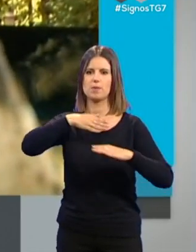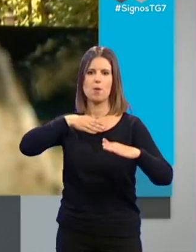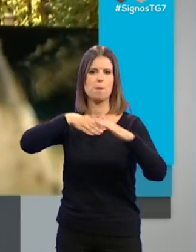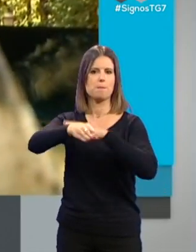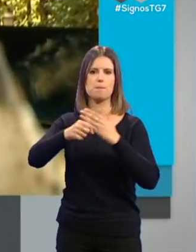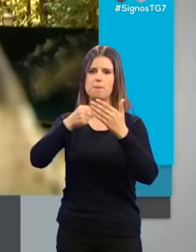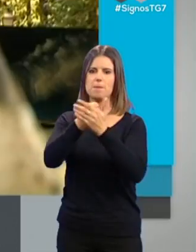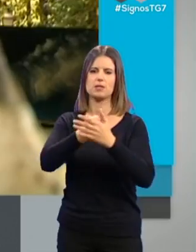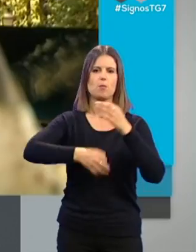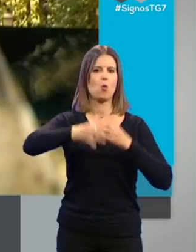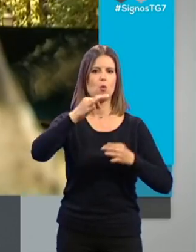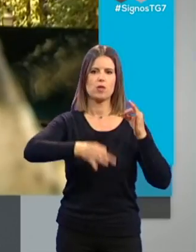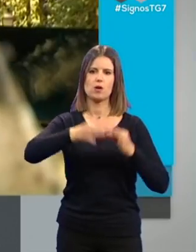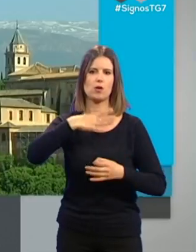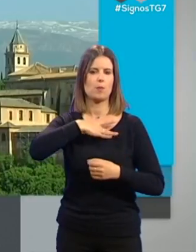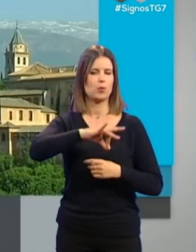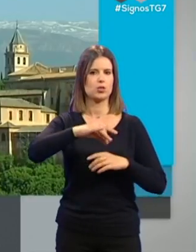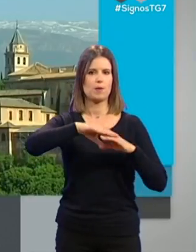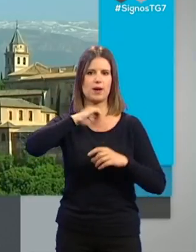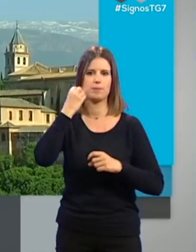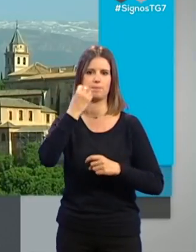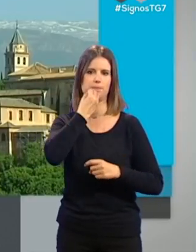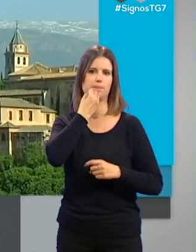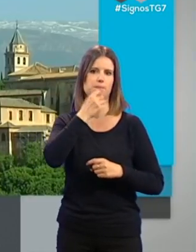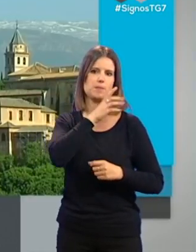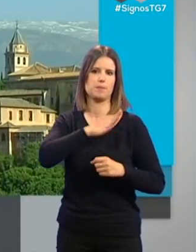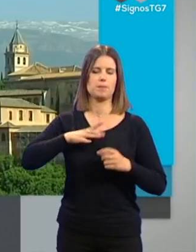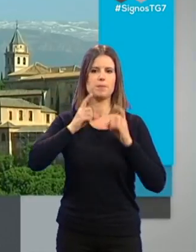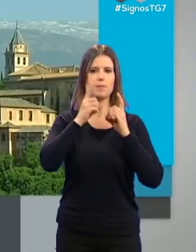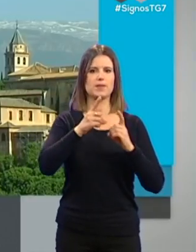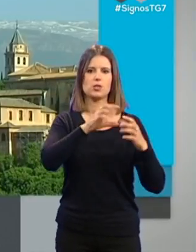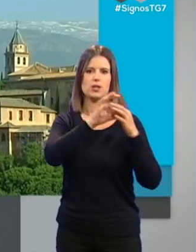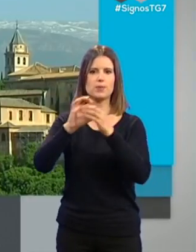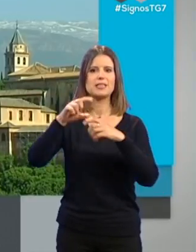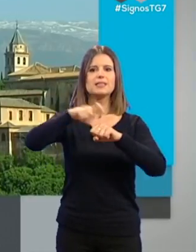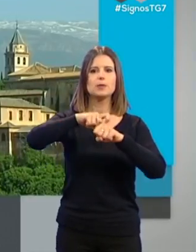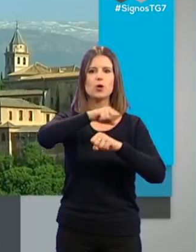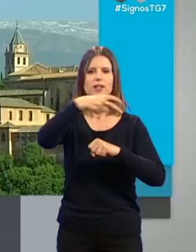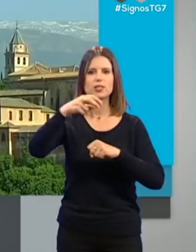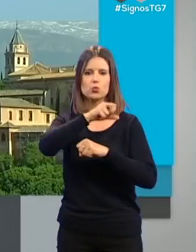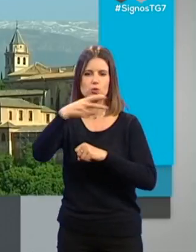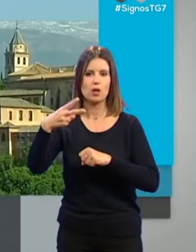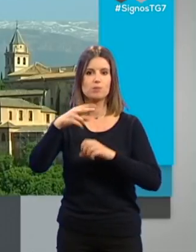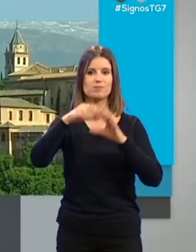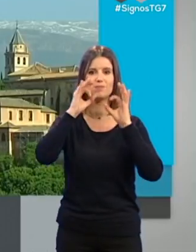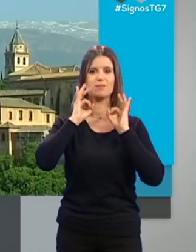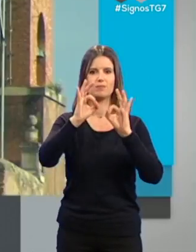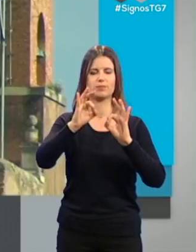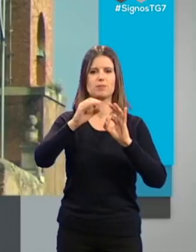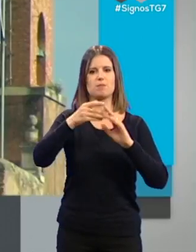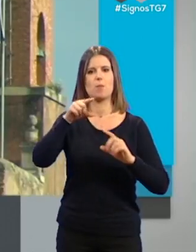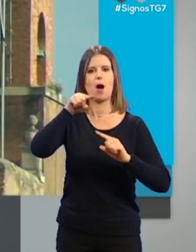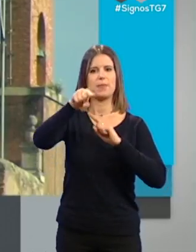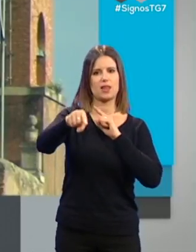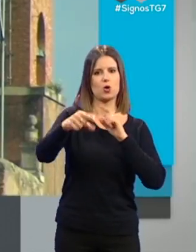recursos judiciales posibles de los previstos procesalmente en relación al tipo de resolución que se dicte, en concreto de apelación y